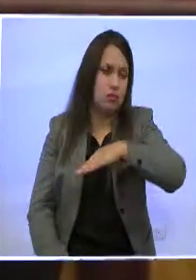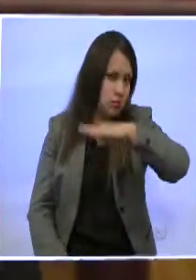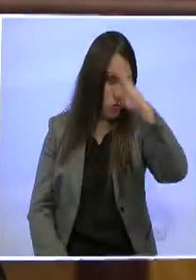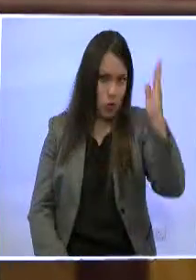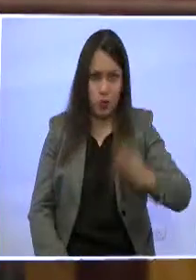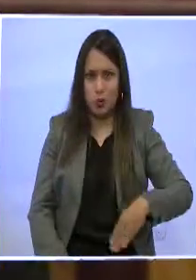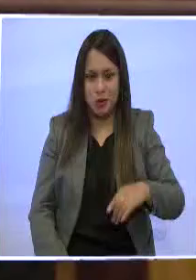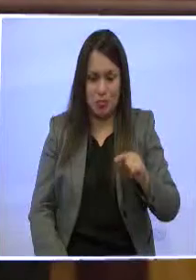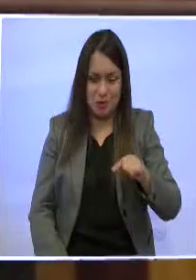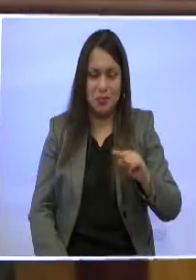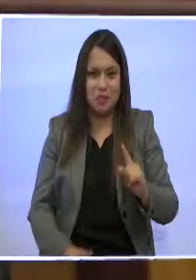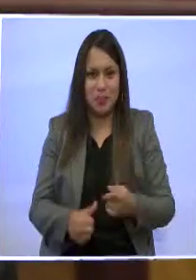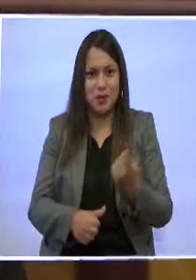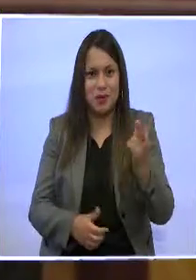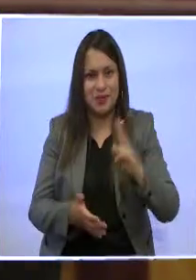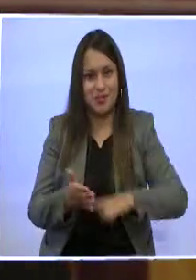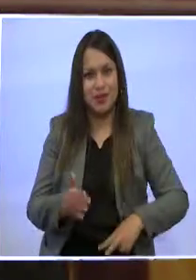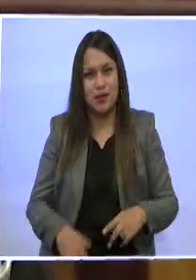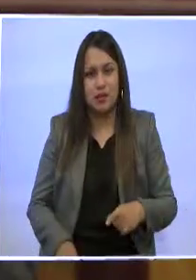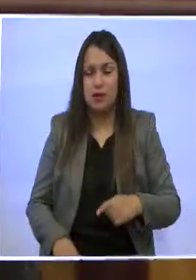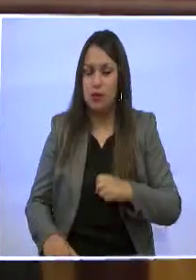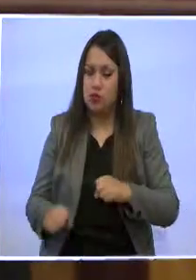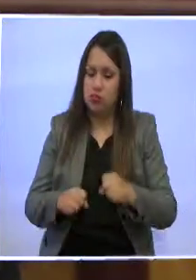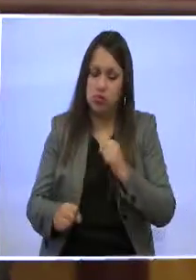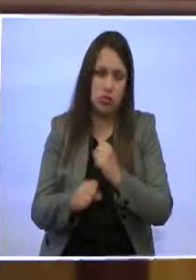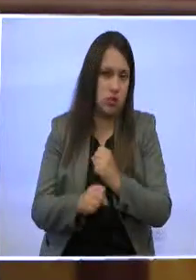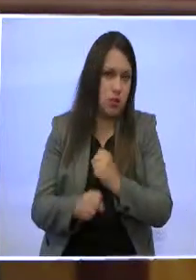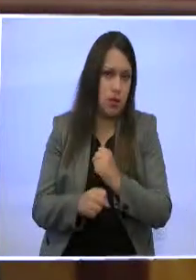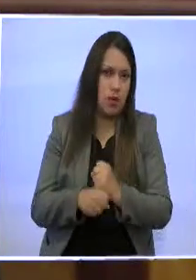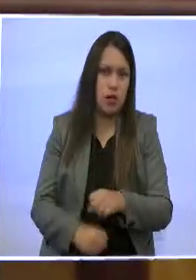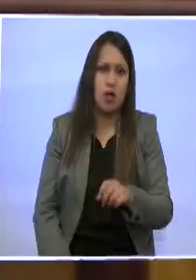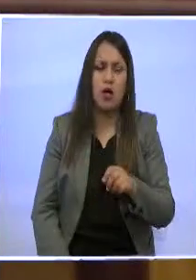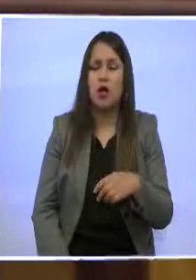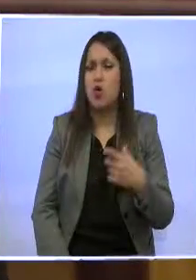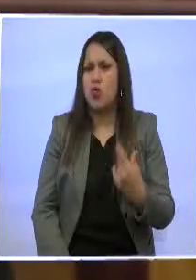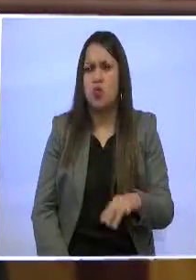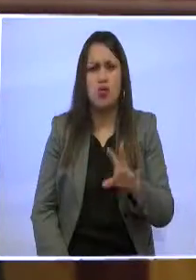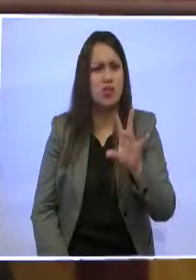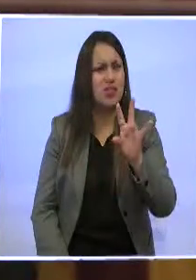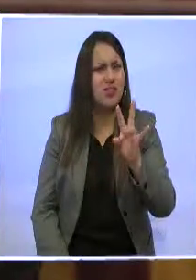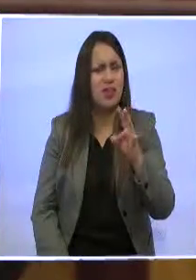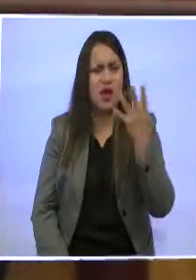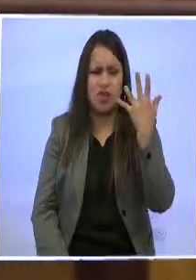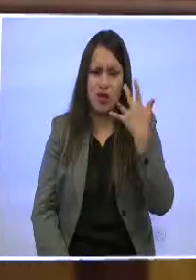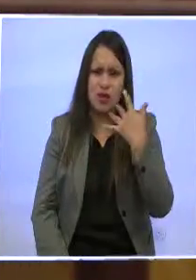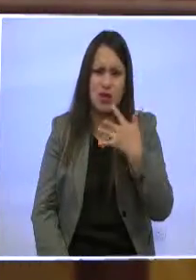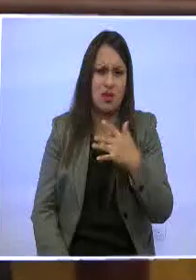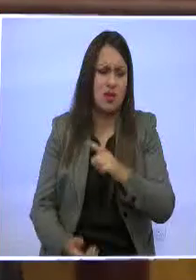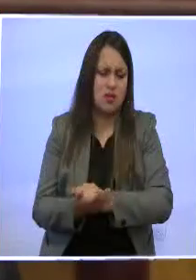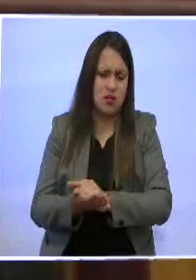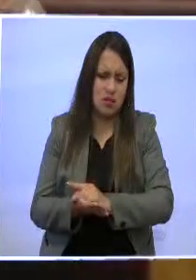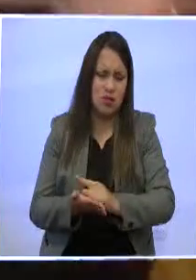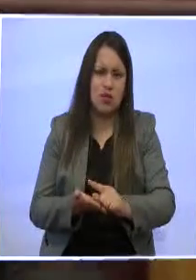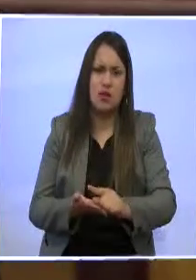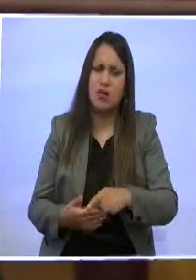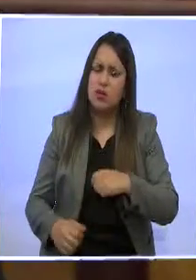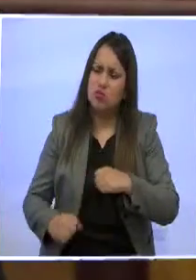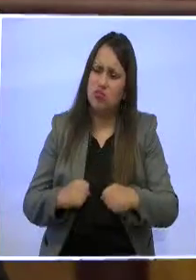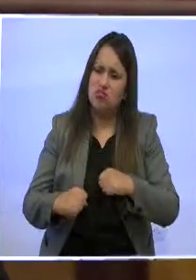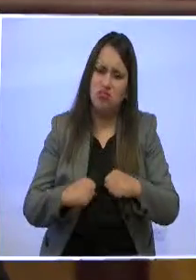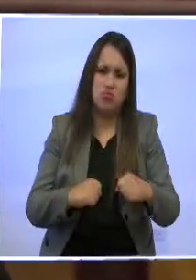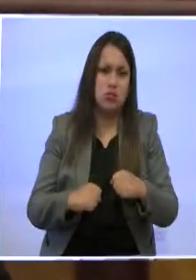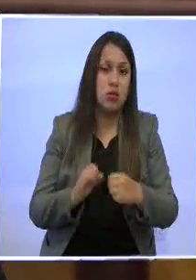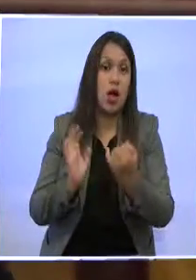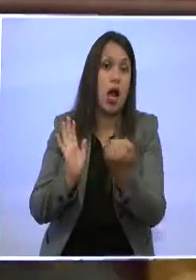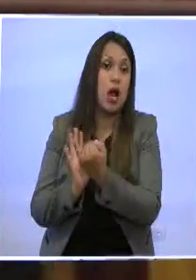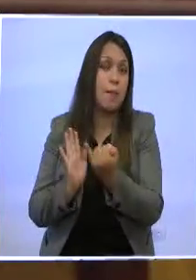de trabajo, de dedicación, 24 horas, 7 días a la semana, comprometidos con la ciudad, no con alzar la imagen